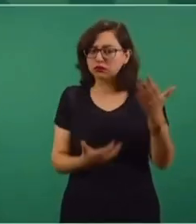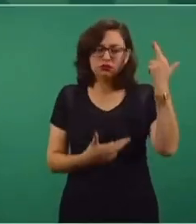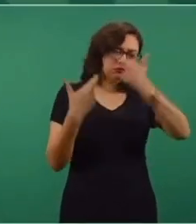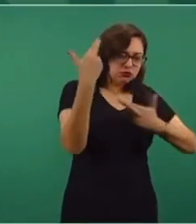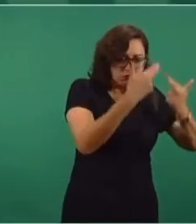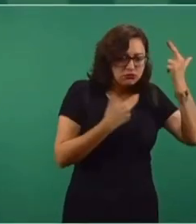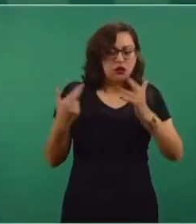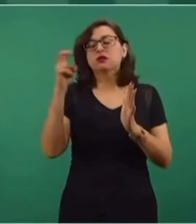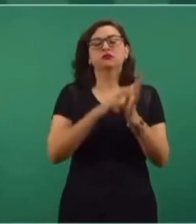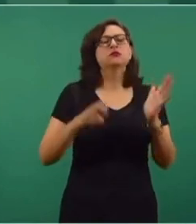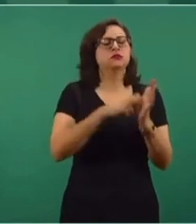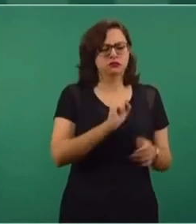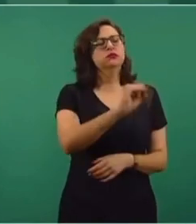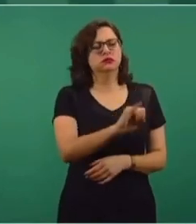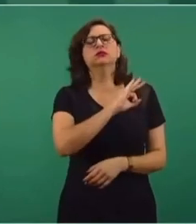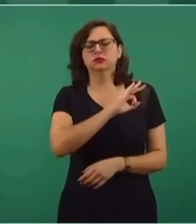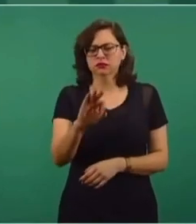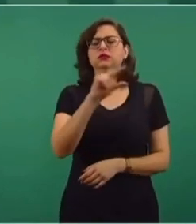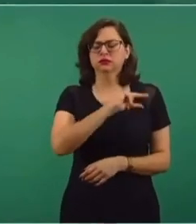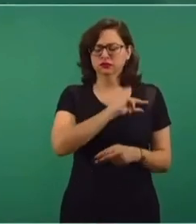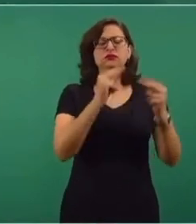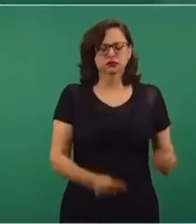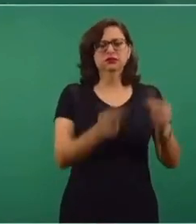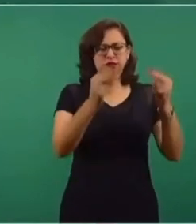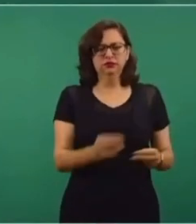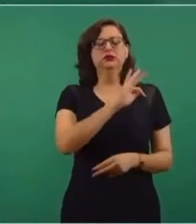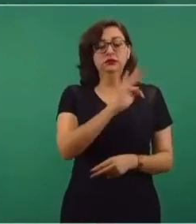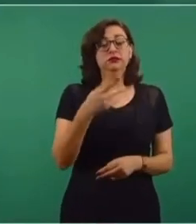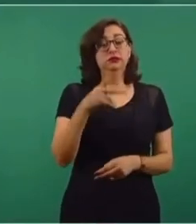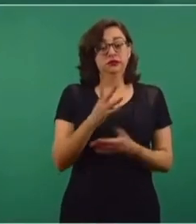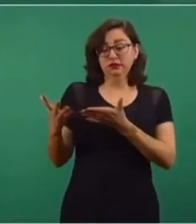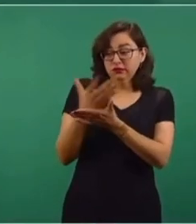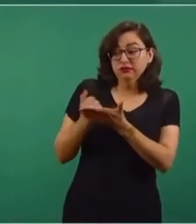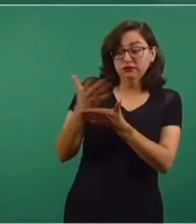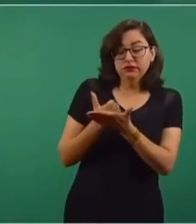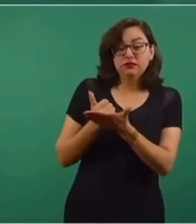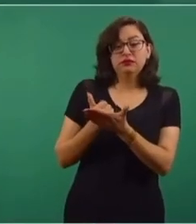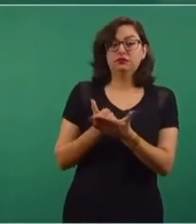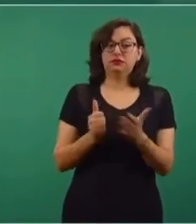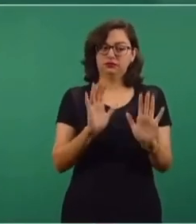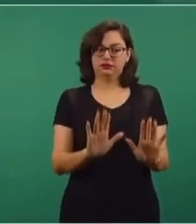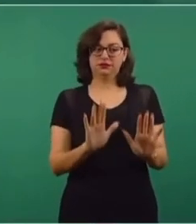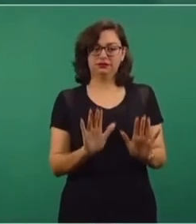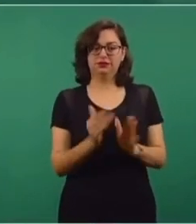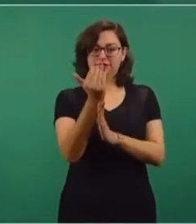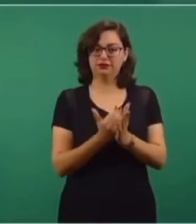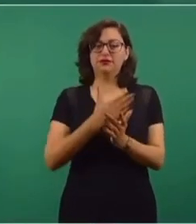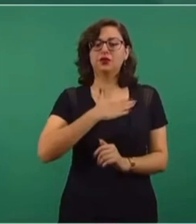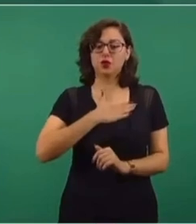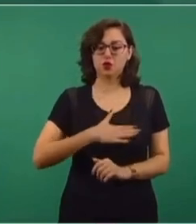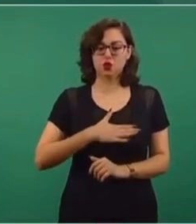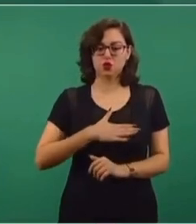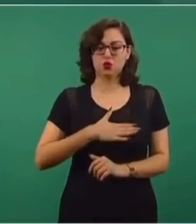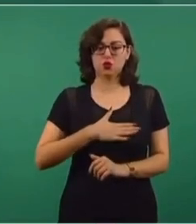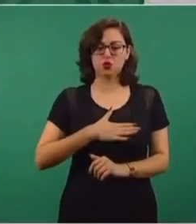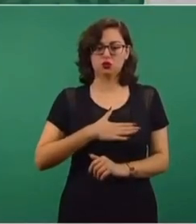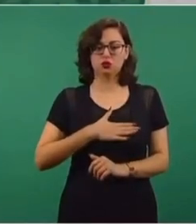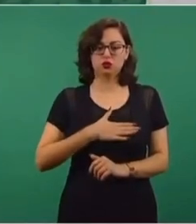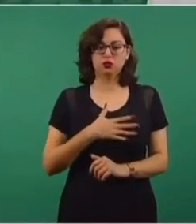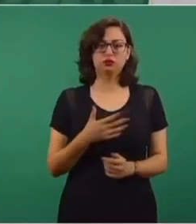y que sigan haciendo negocios, pero con ganancias razonables, no